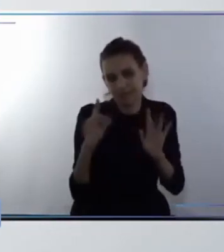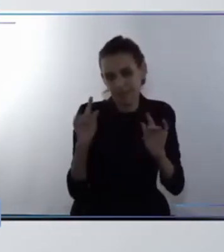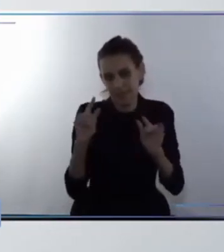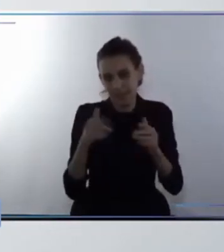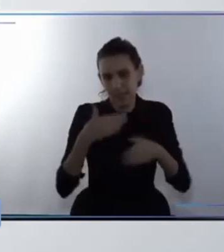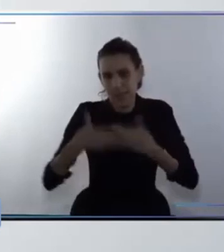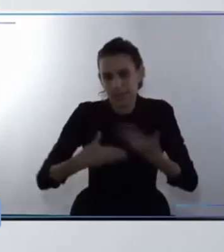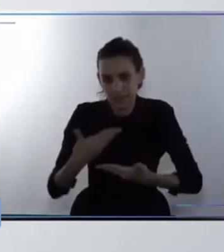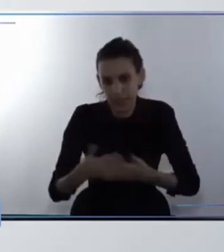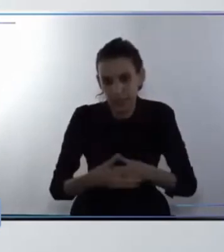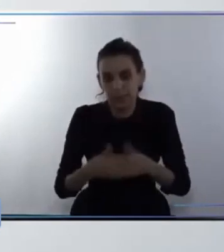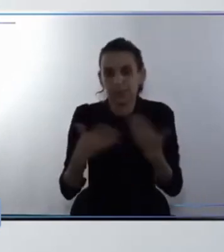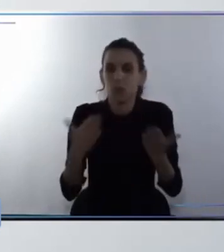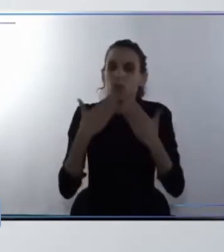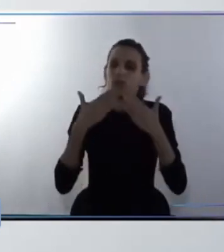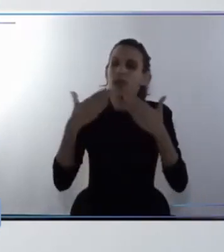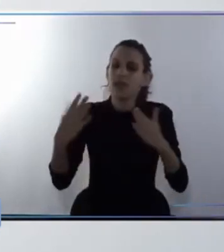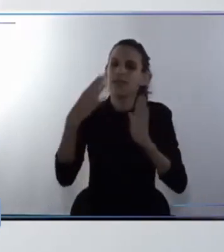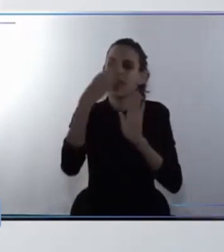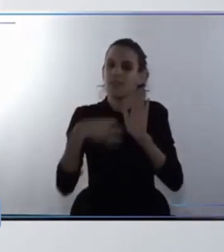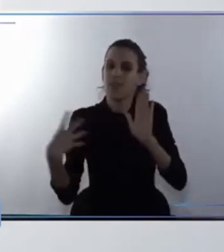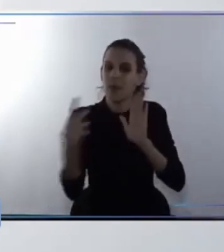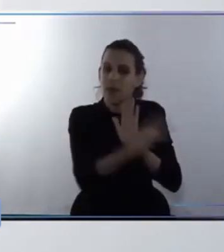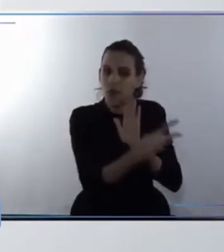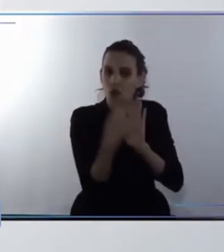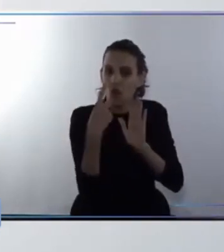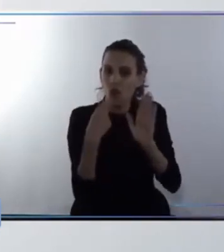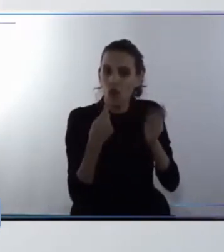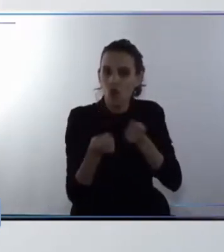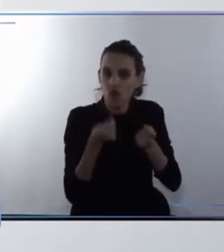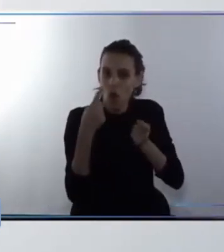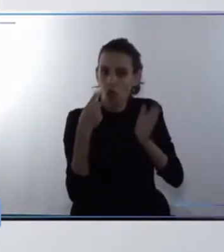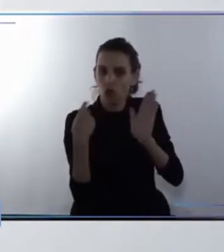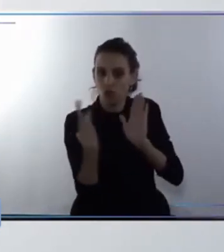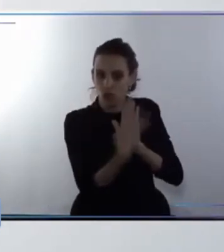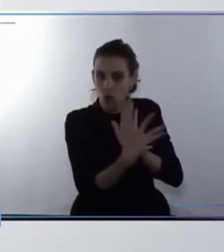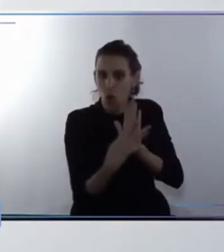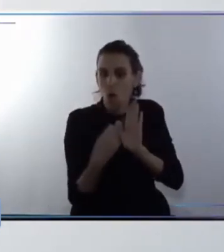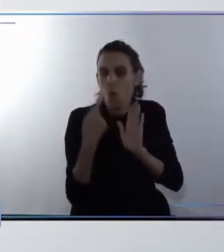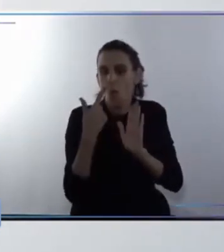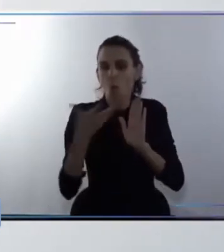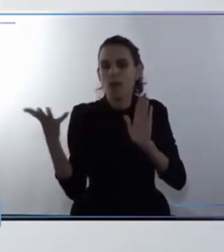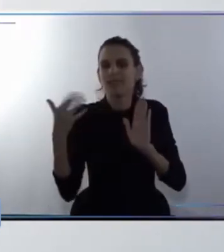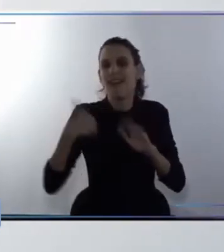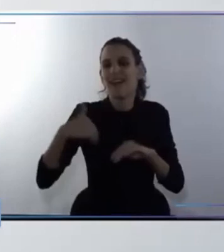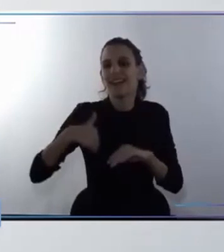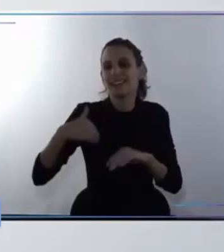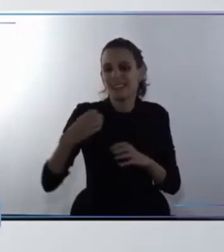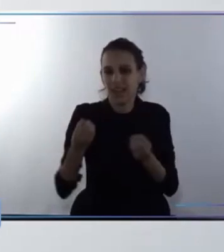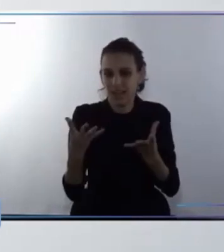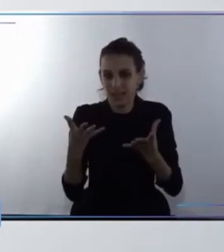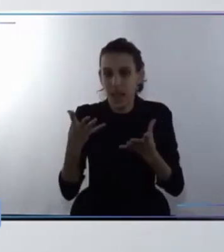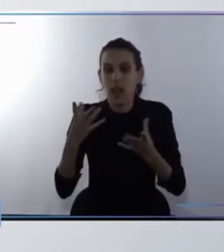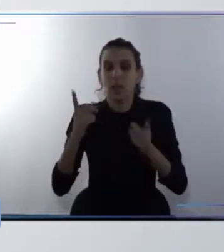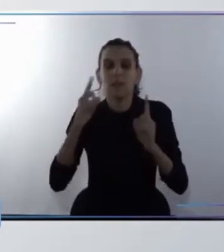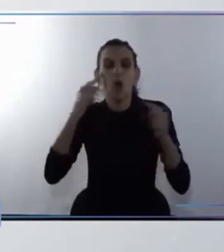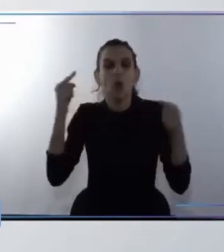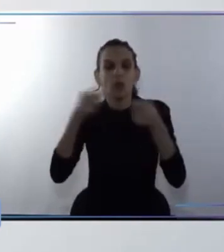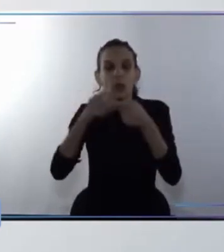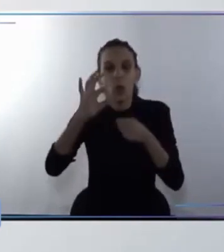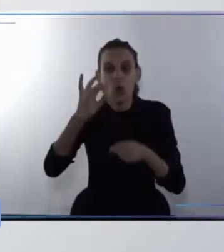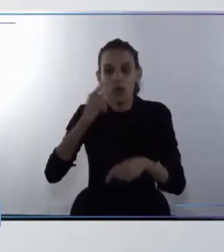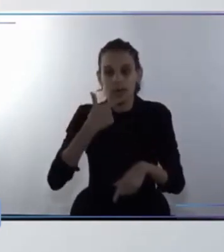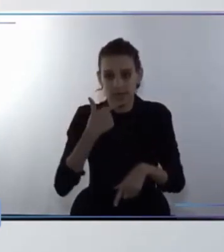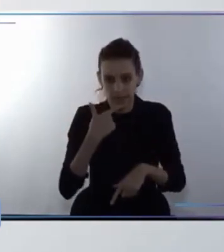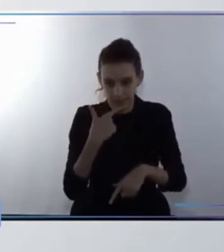este tablero de control que nos muestran un estado de situación en este momento en la Argentina con el cumplimiento de las metas de ODS y el otro punto que me parece